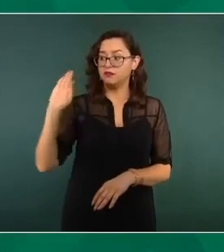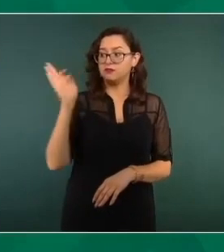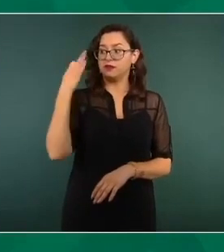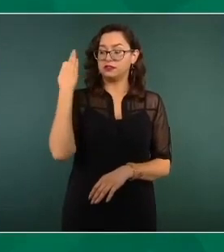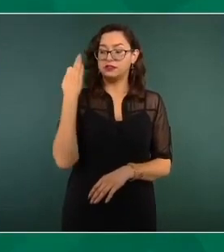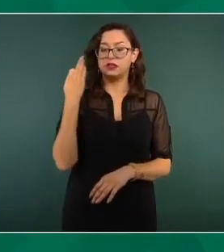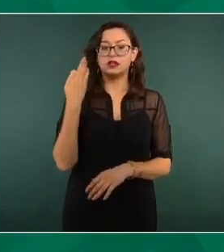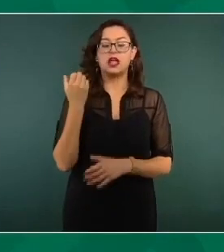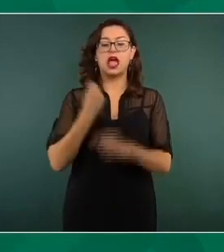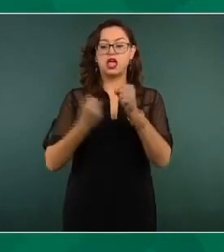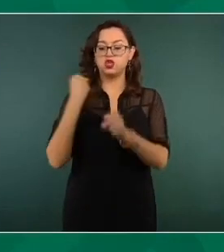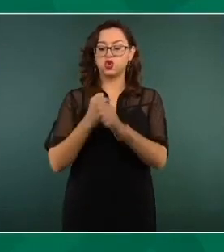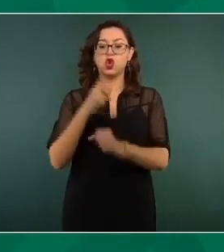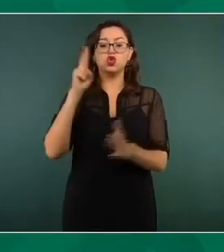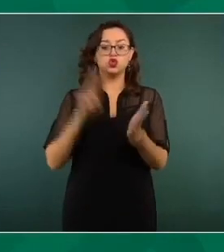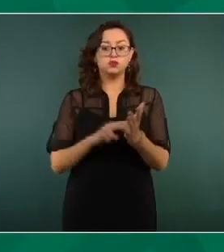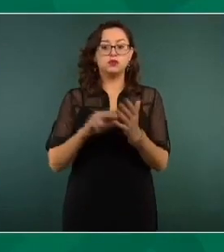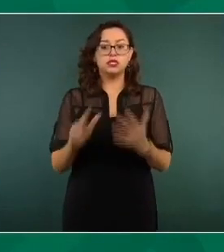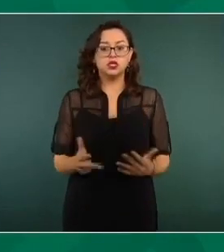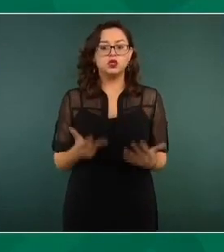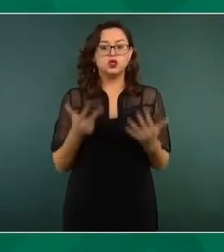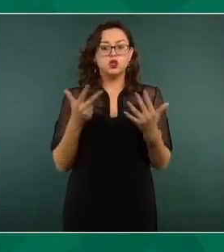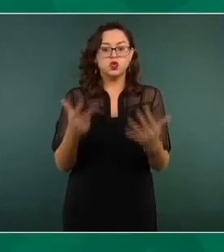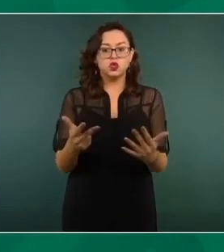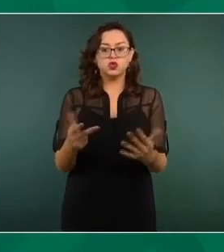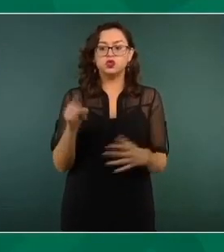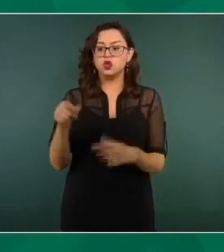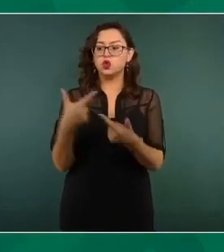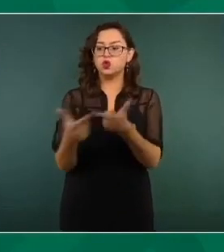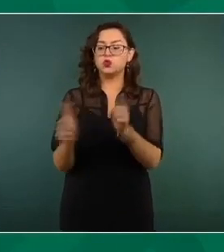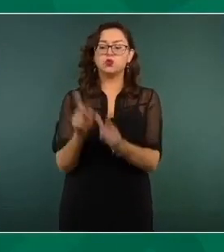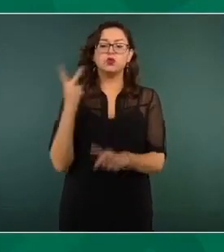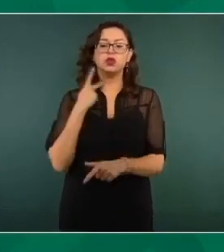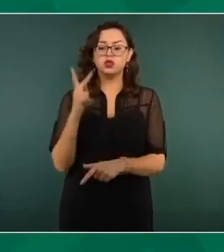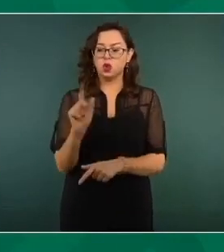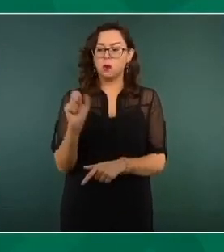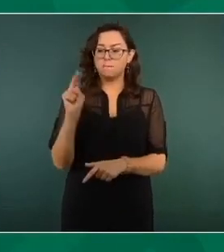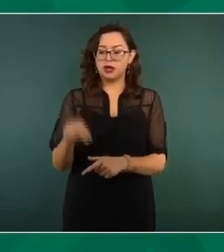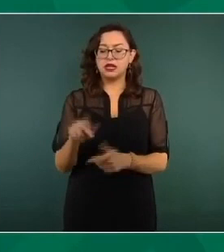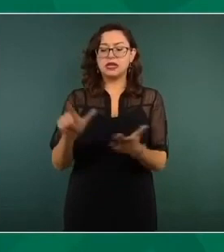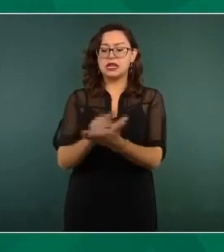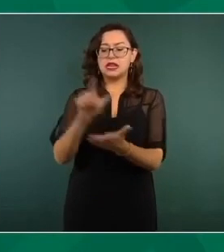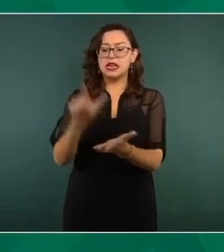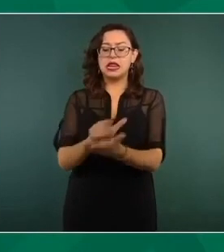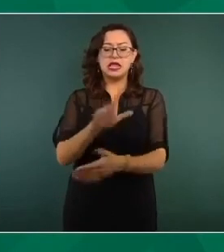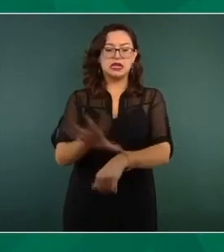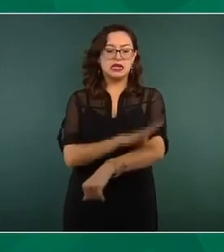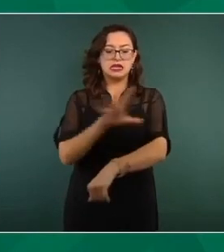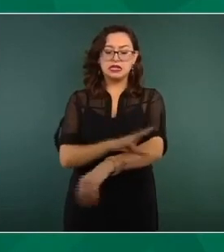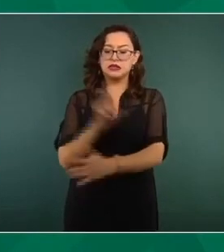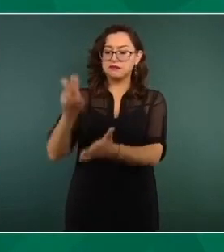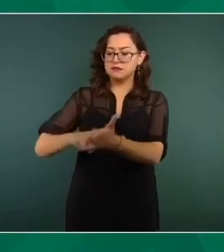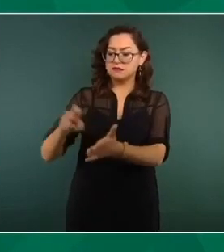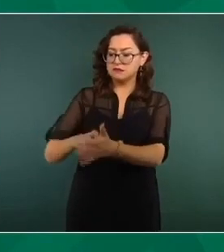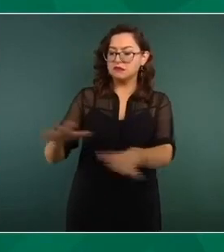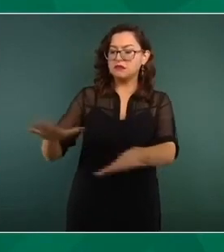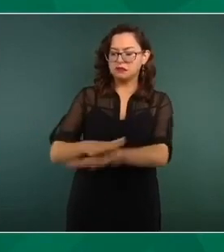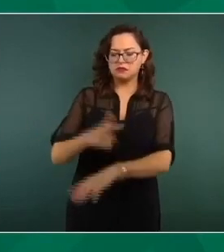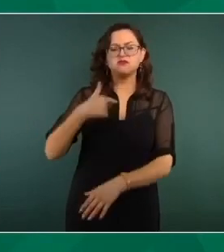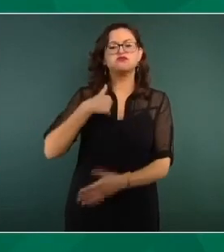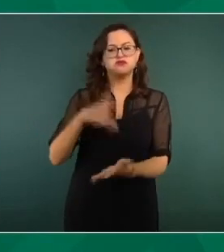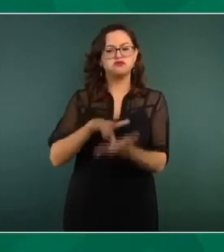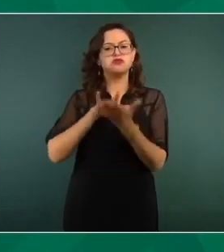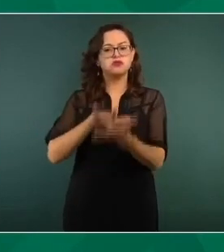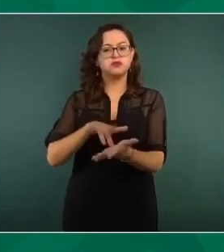2008, que fue propuesta por el Partido Acción Nacional. La seguí apoyando como senador de la República.